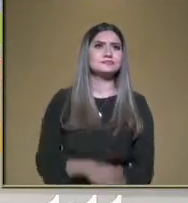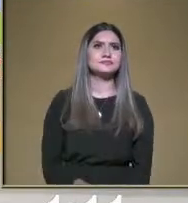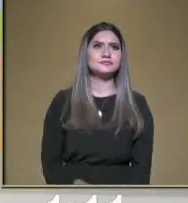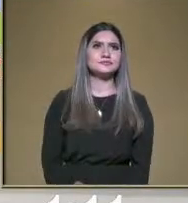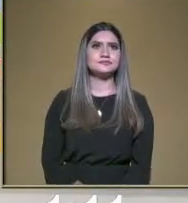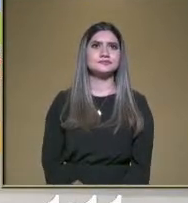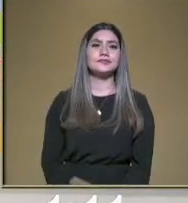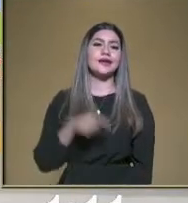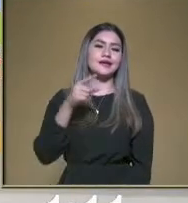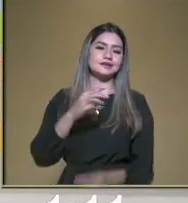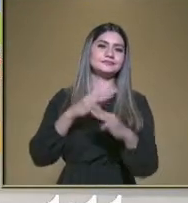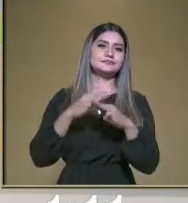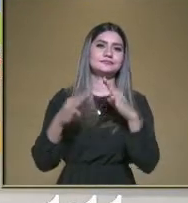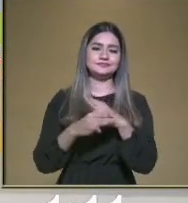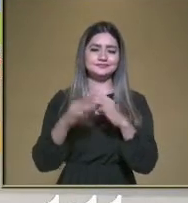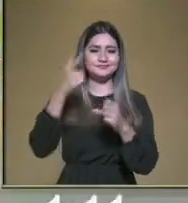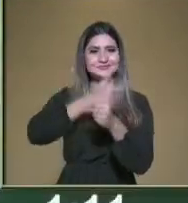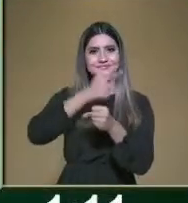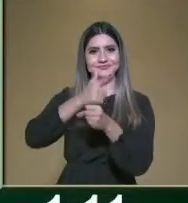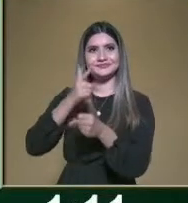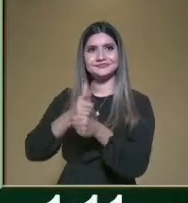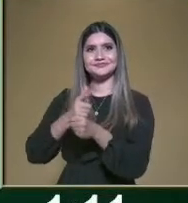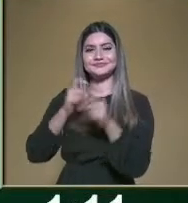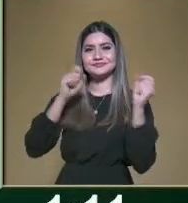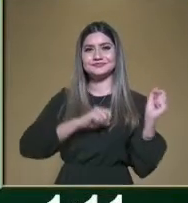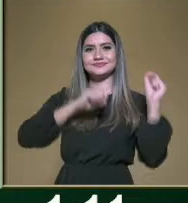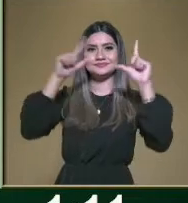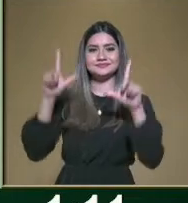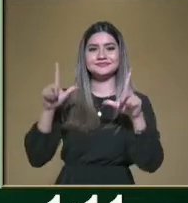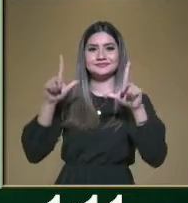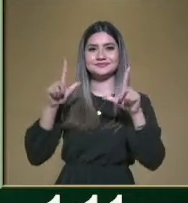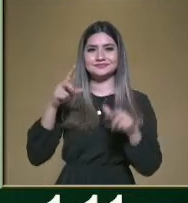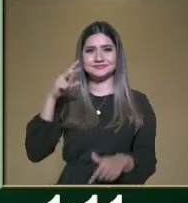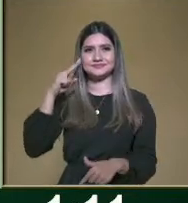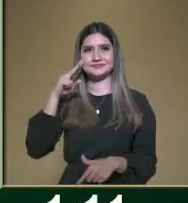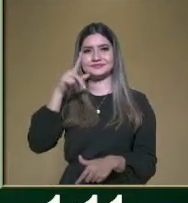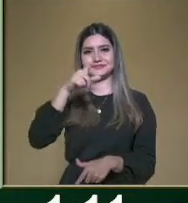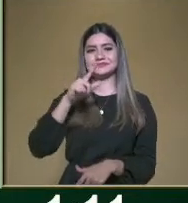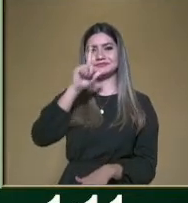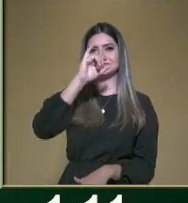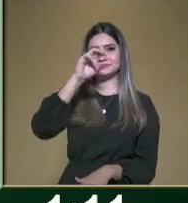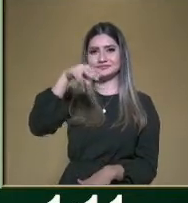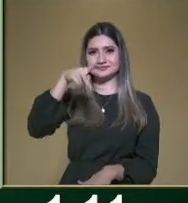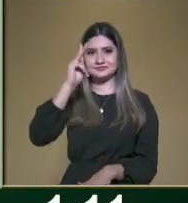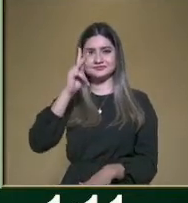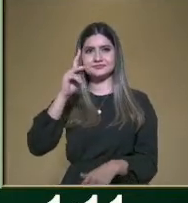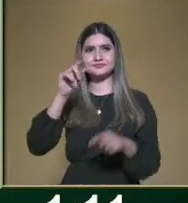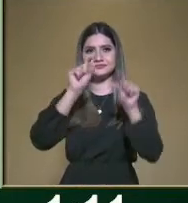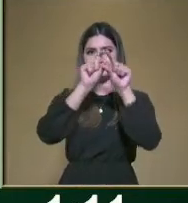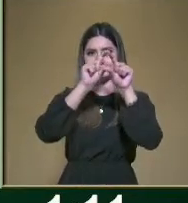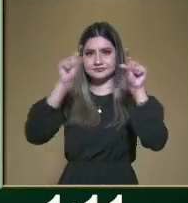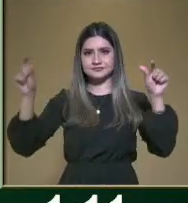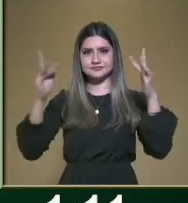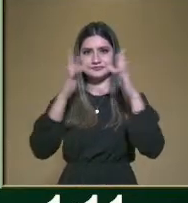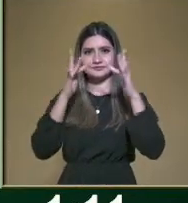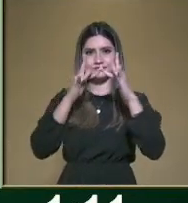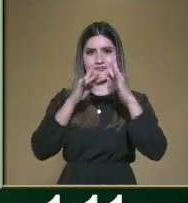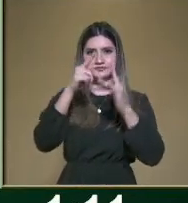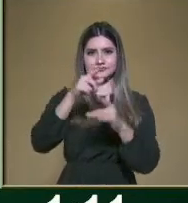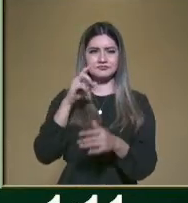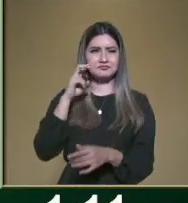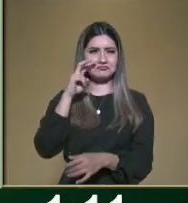este material se puede encontrar en la siguiente diapositiva, está la liga, para que puedan consultar,